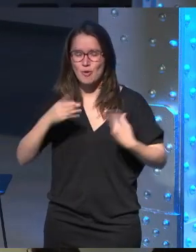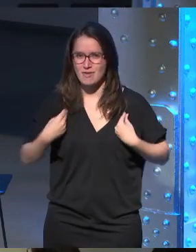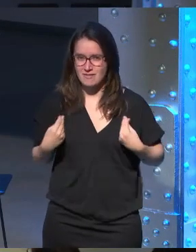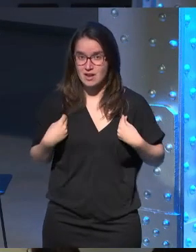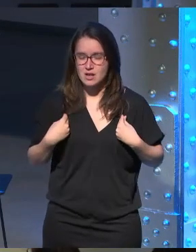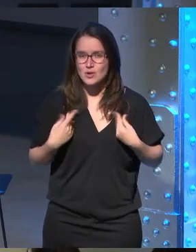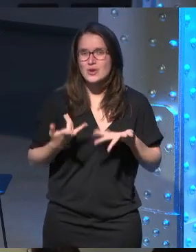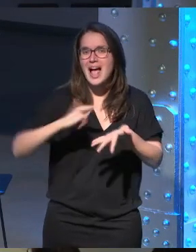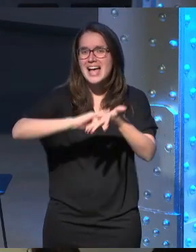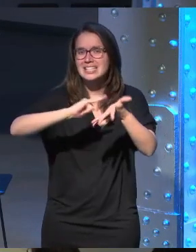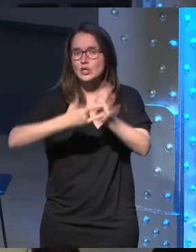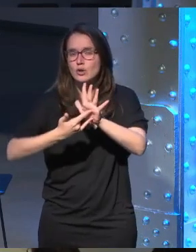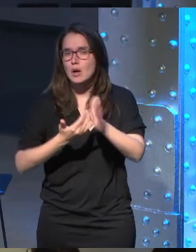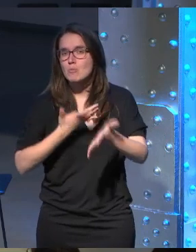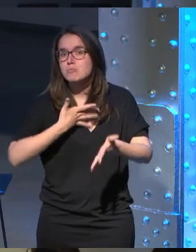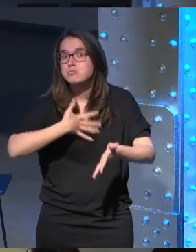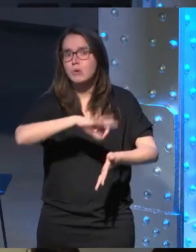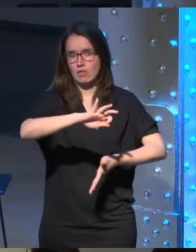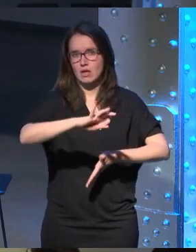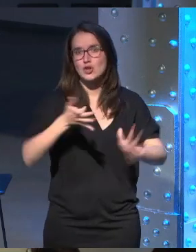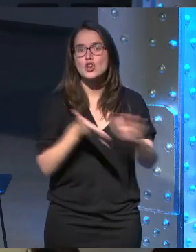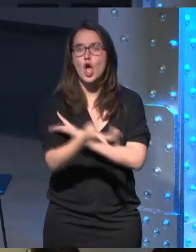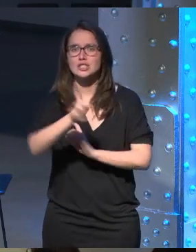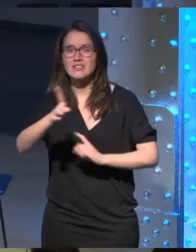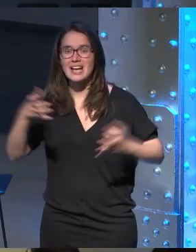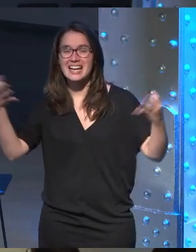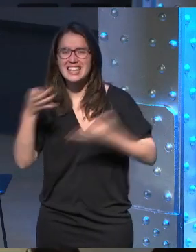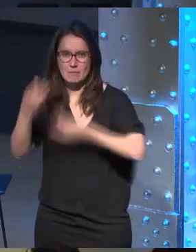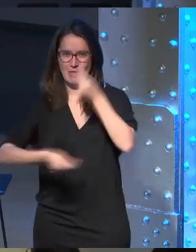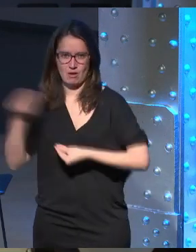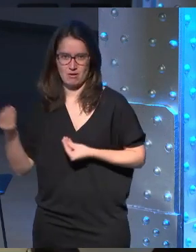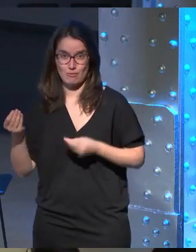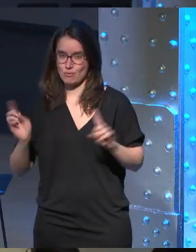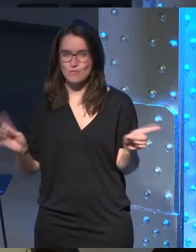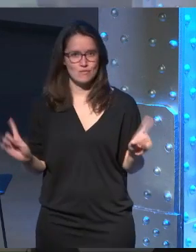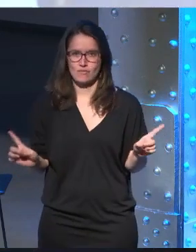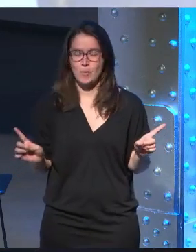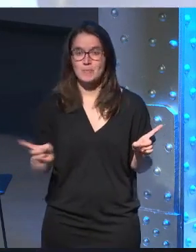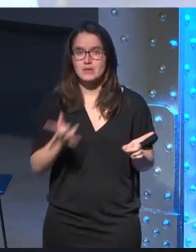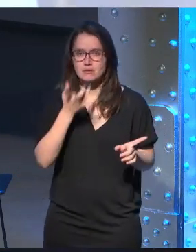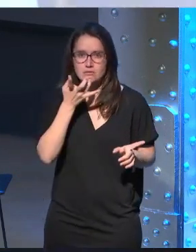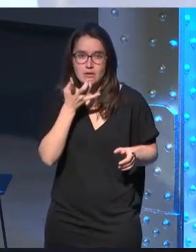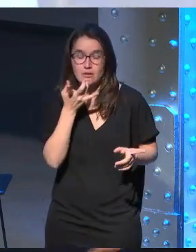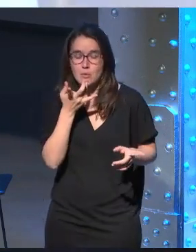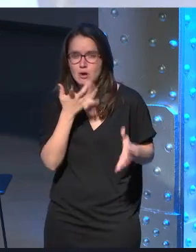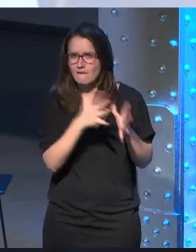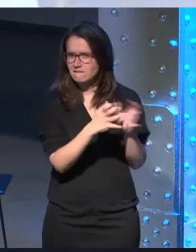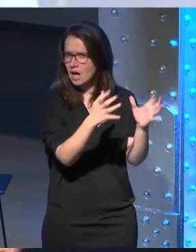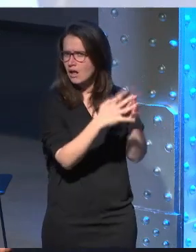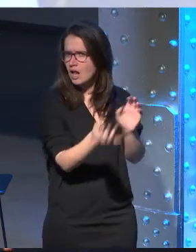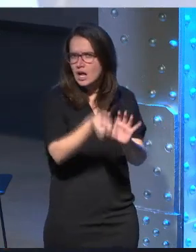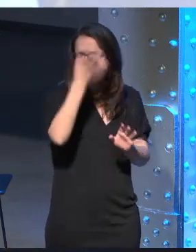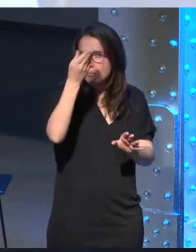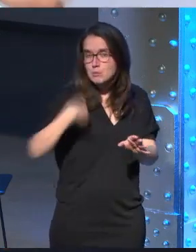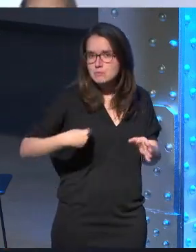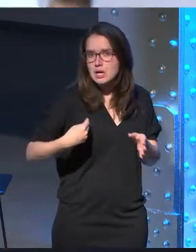que una tecnología haga algo posible no quiere decir que haya que llevarlo a cabo sí que es muy tentadora ¿no? esa idea de